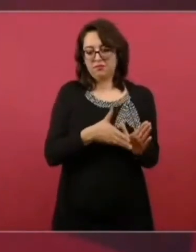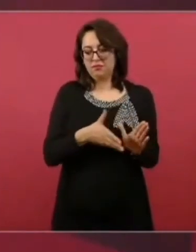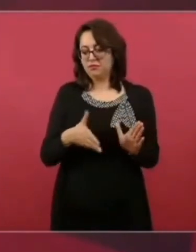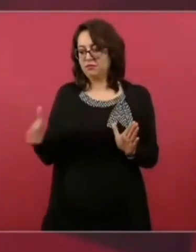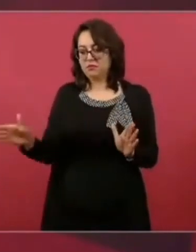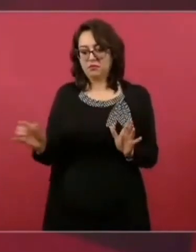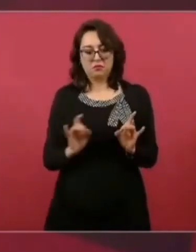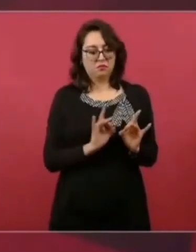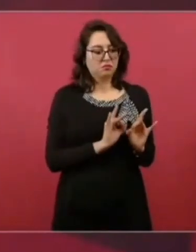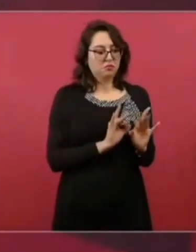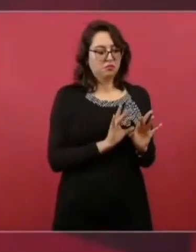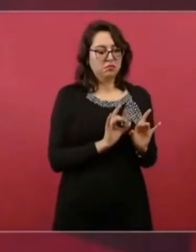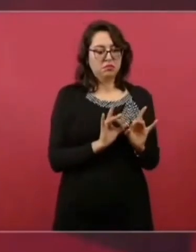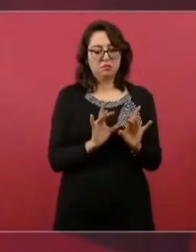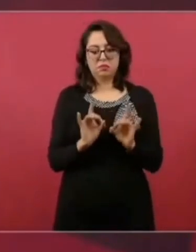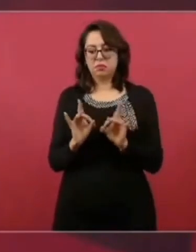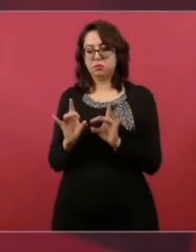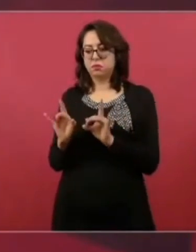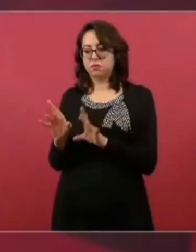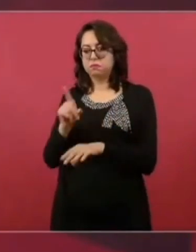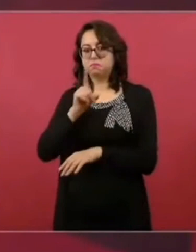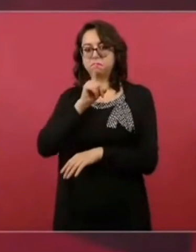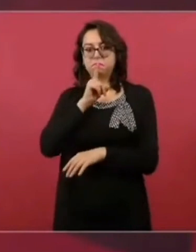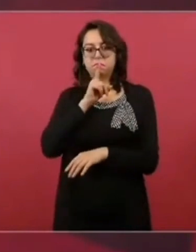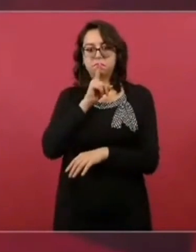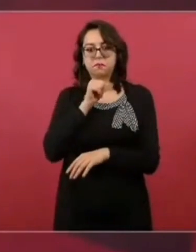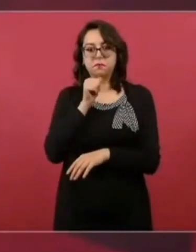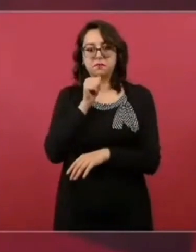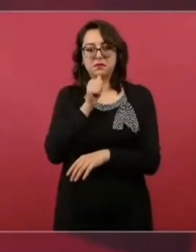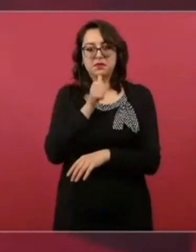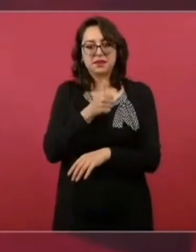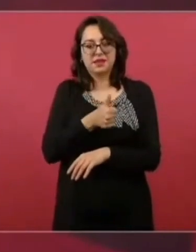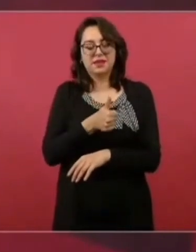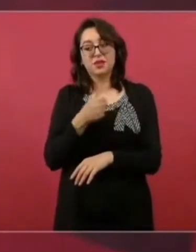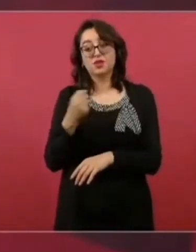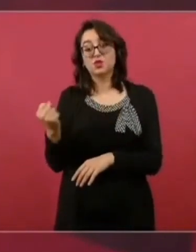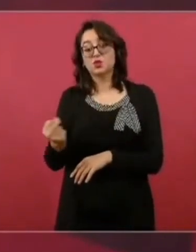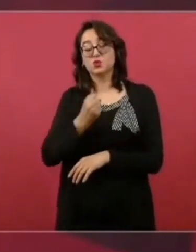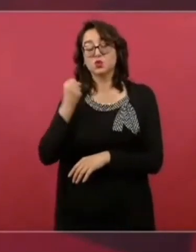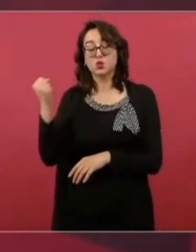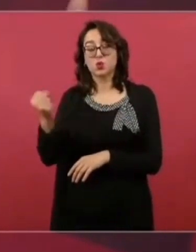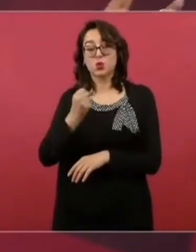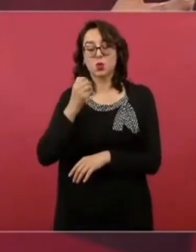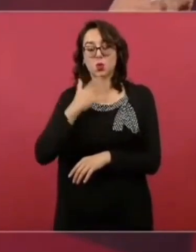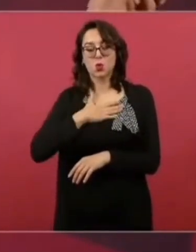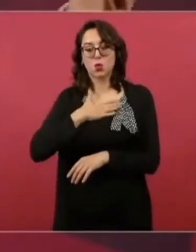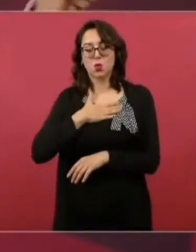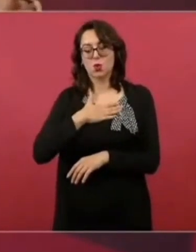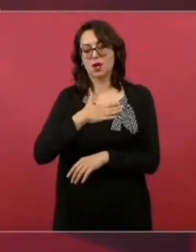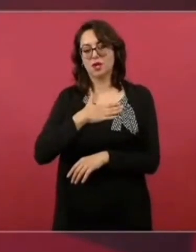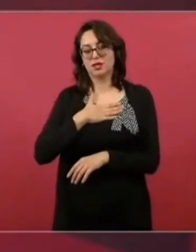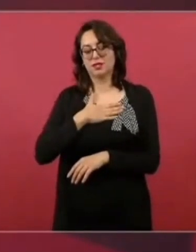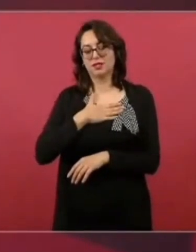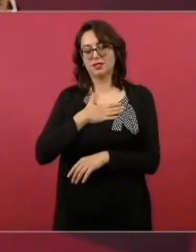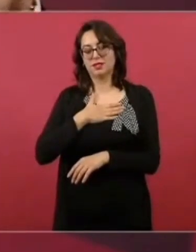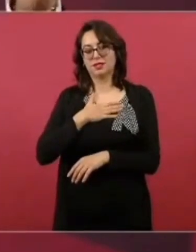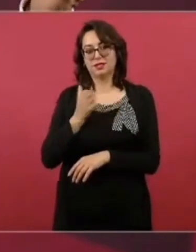la jefa de gobierno de la ciudad, ¡Ah, la violencia! Una de las cosas que se logró